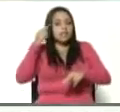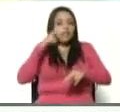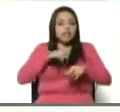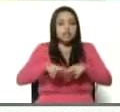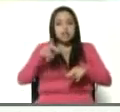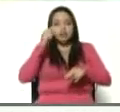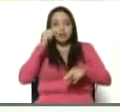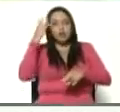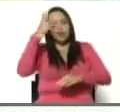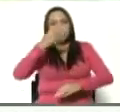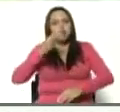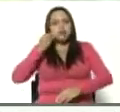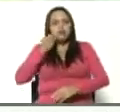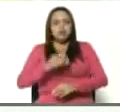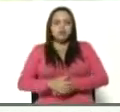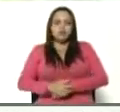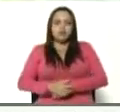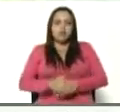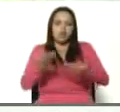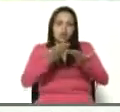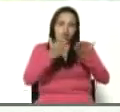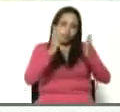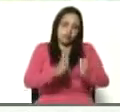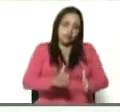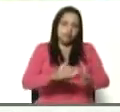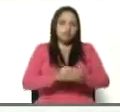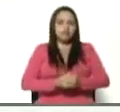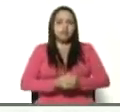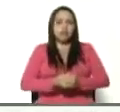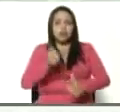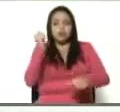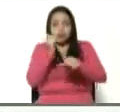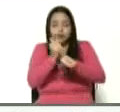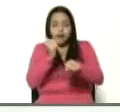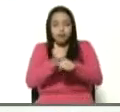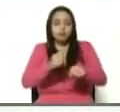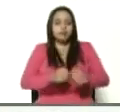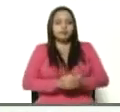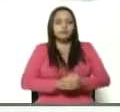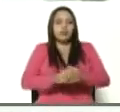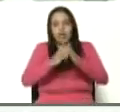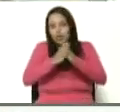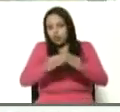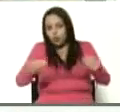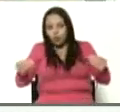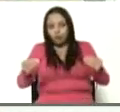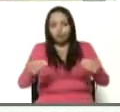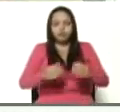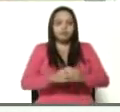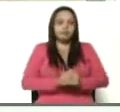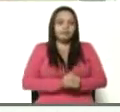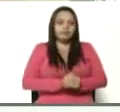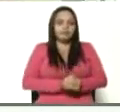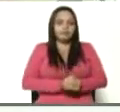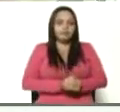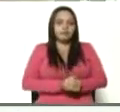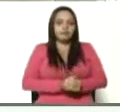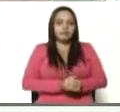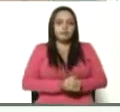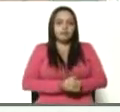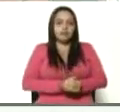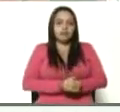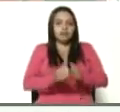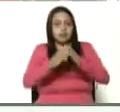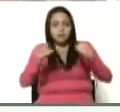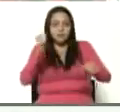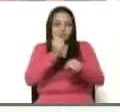De la juventud. De los estudiantes. De los trabajadores. De todo el sector productivo